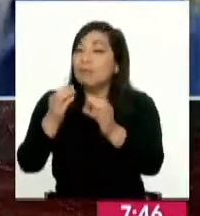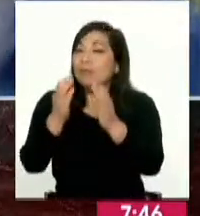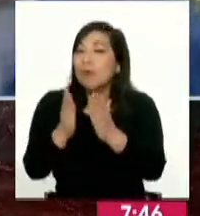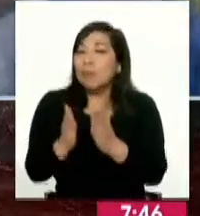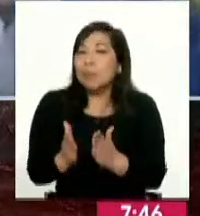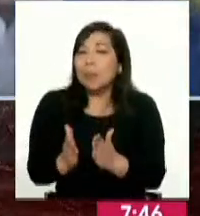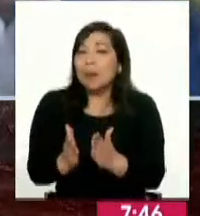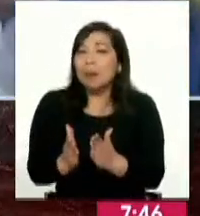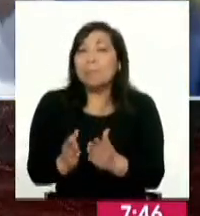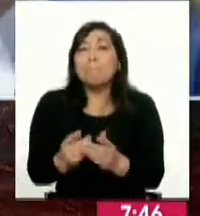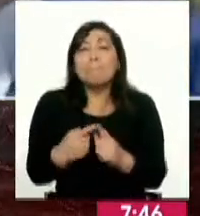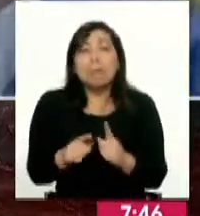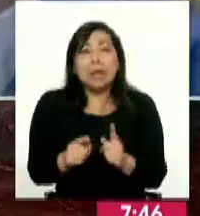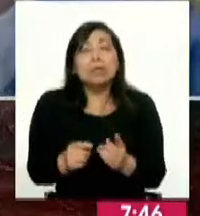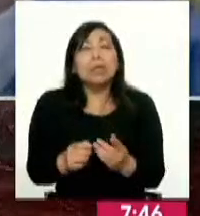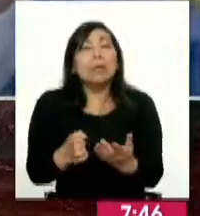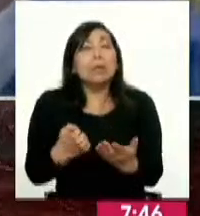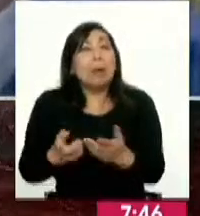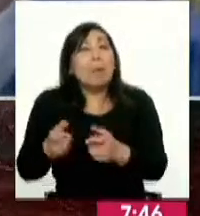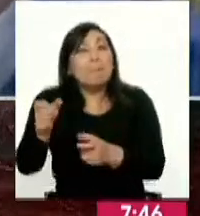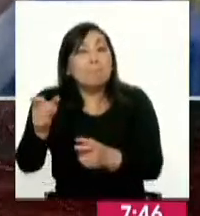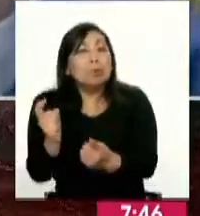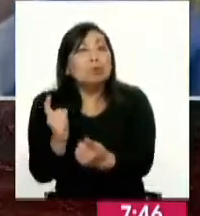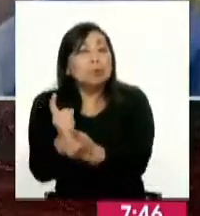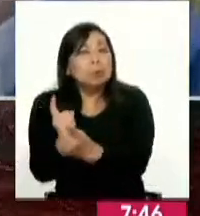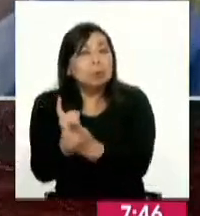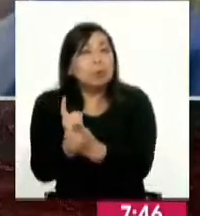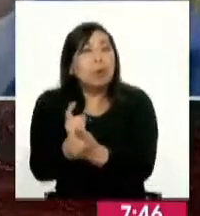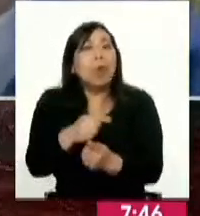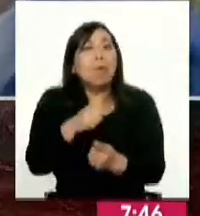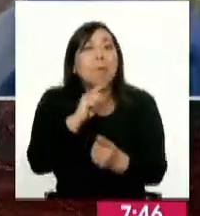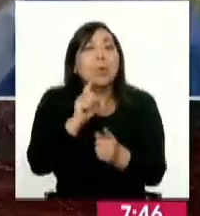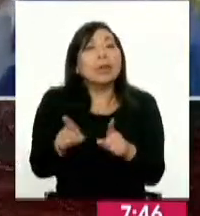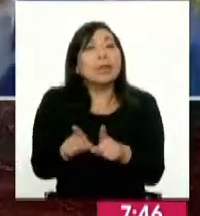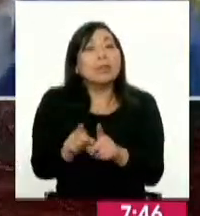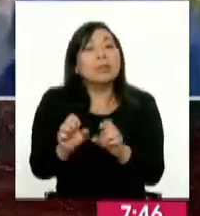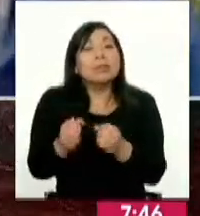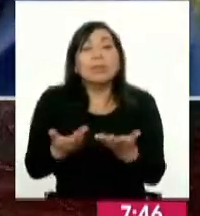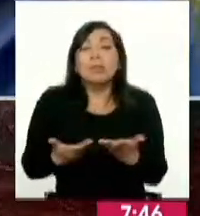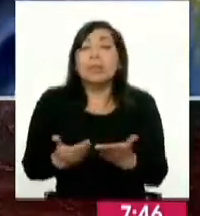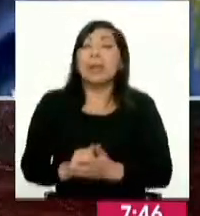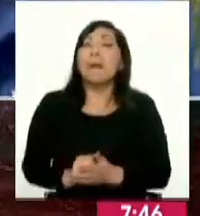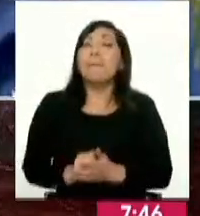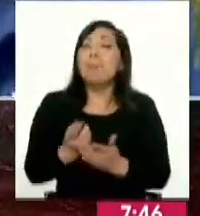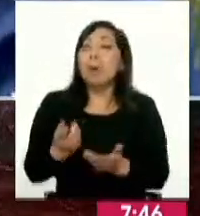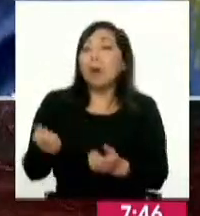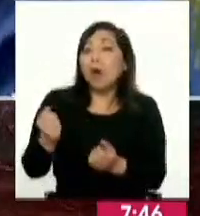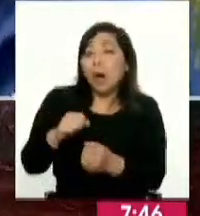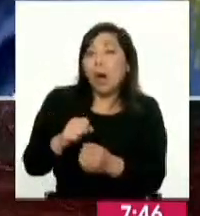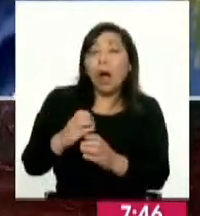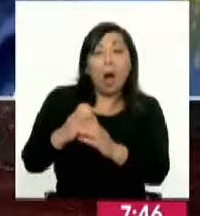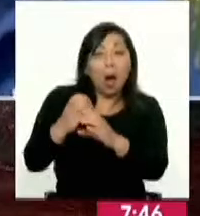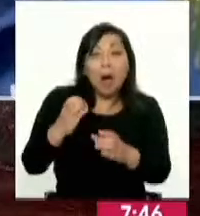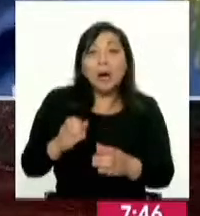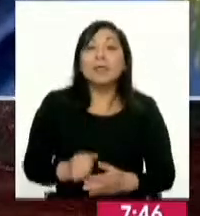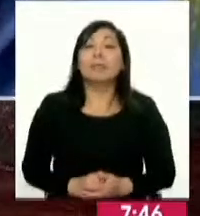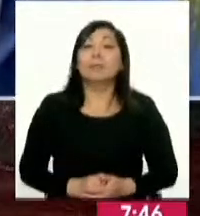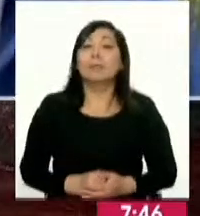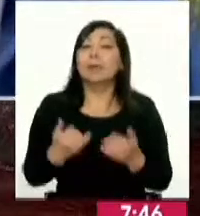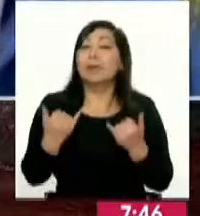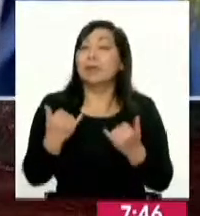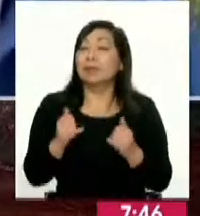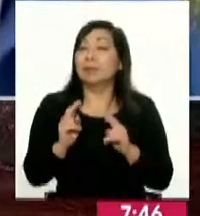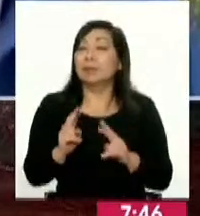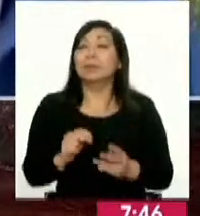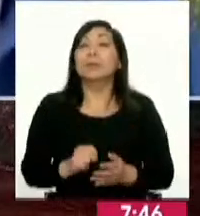más ecológico más ciudadano que nos permita ir a las mujeres también sin que nos estemos asustando para tomar transporte público y en esa